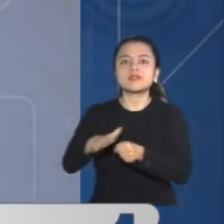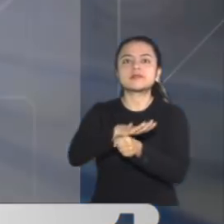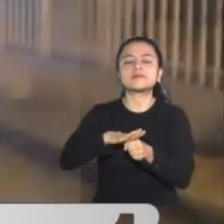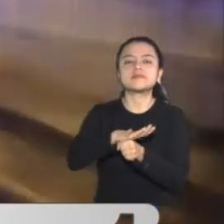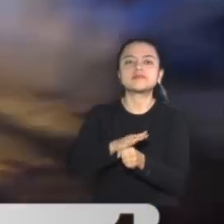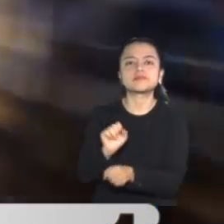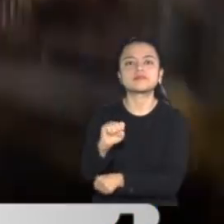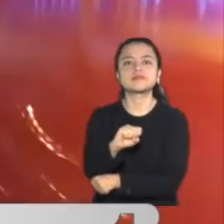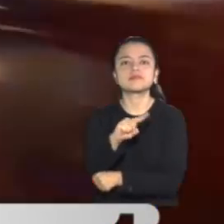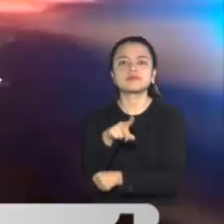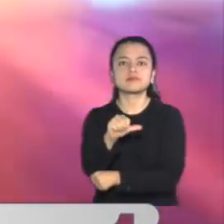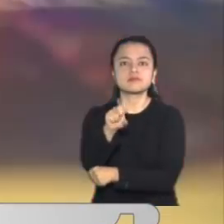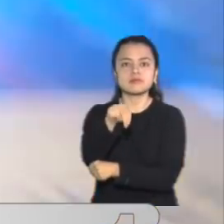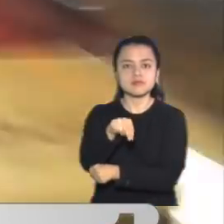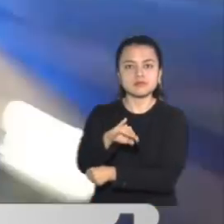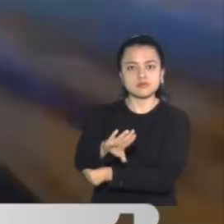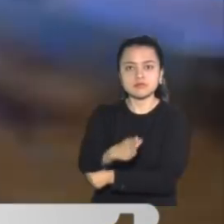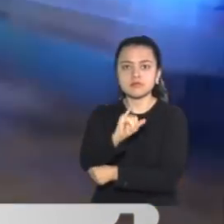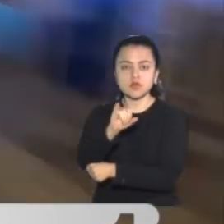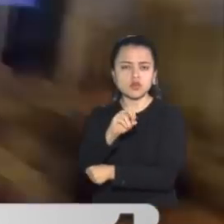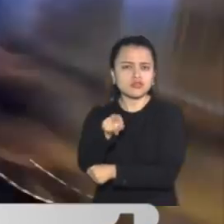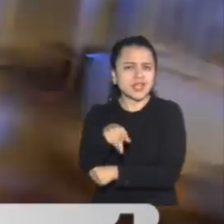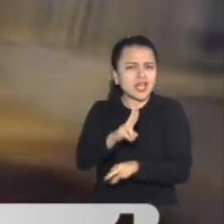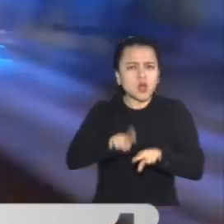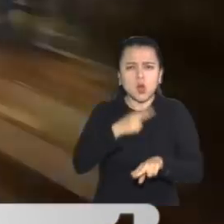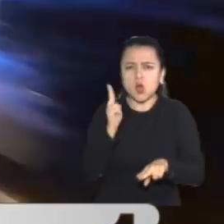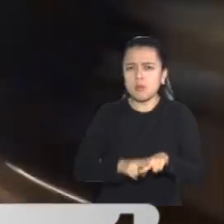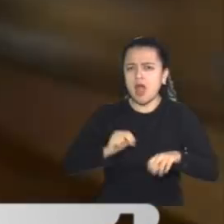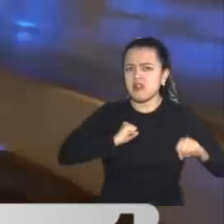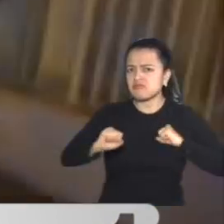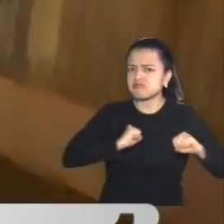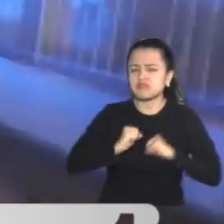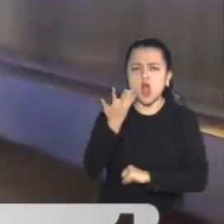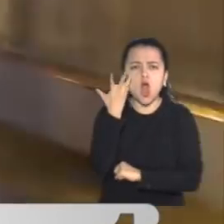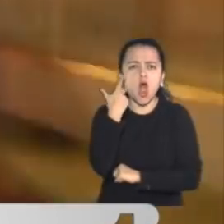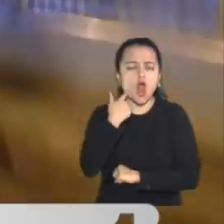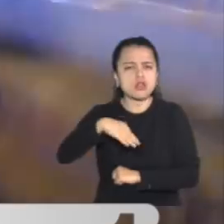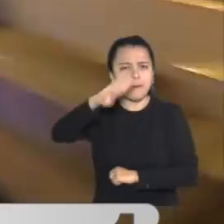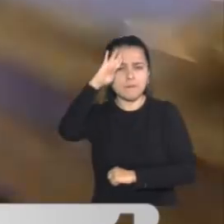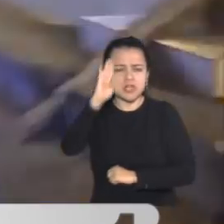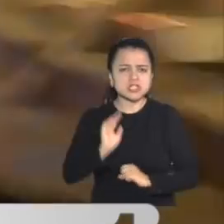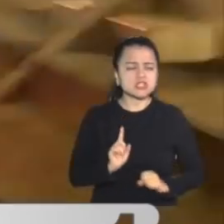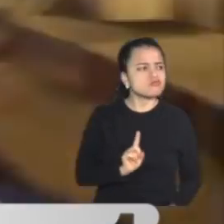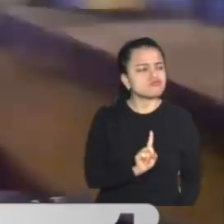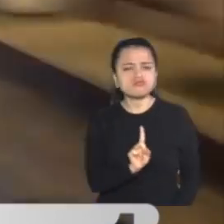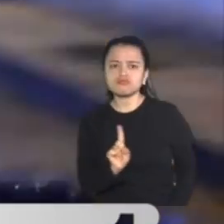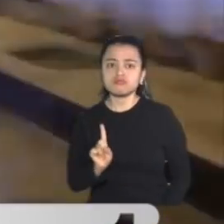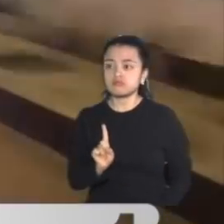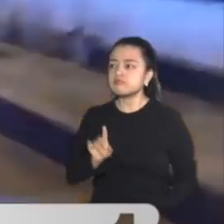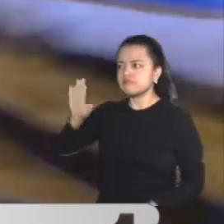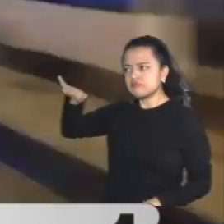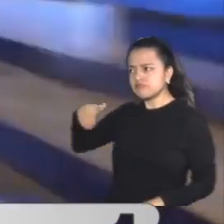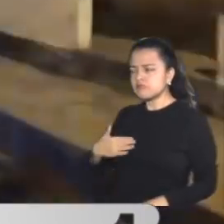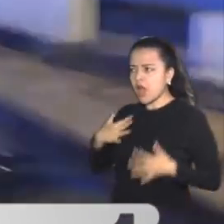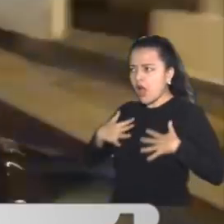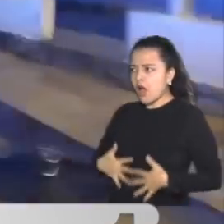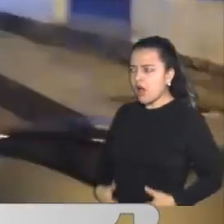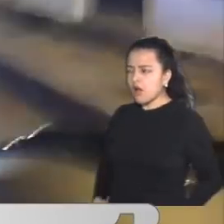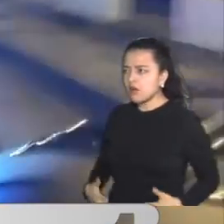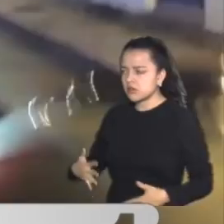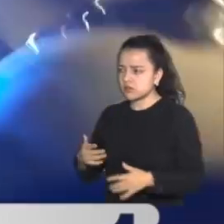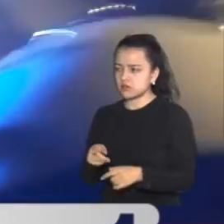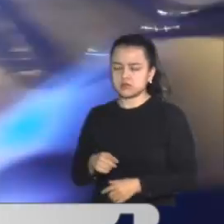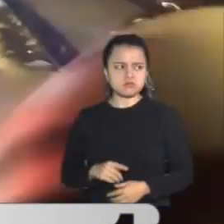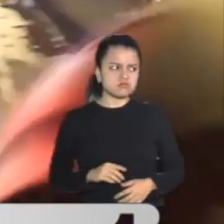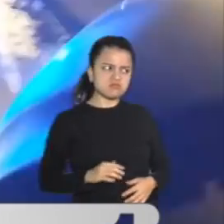en medio de un operativo de rutina de control y de seguridad, los uniformados pidieron una requisa alias El